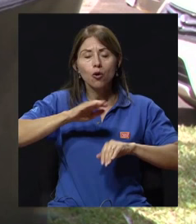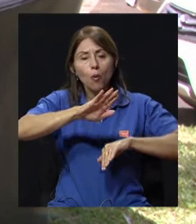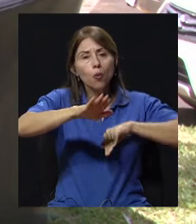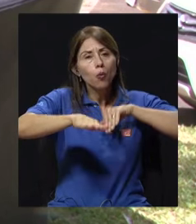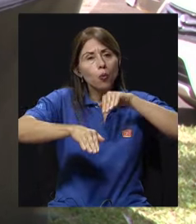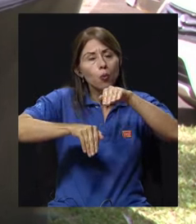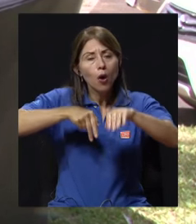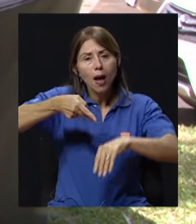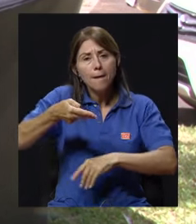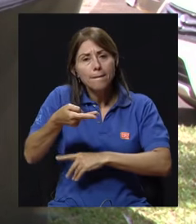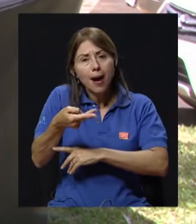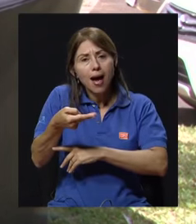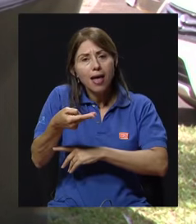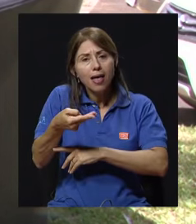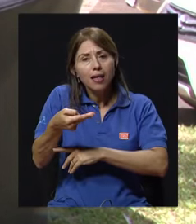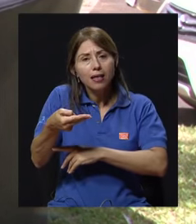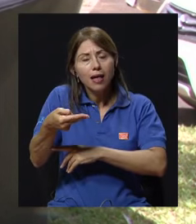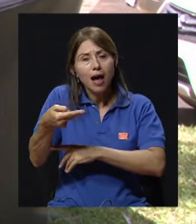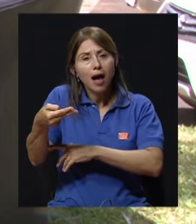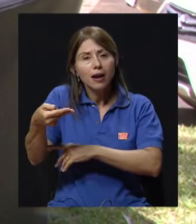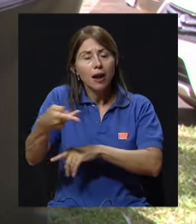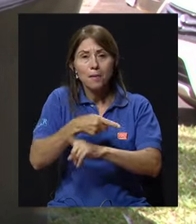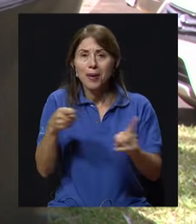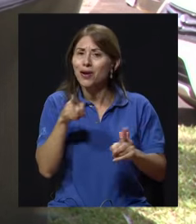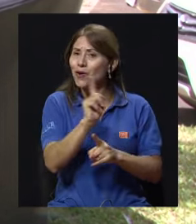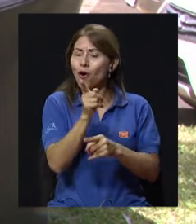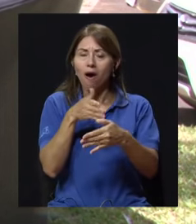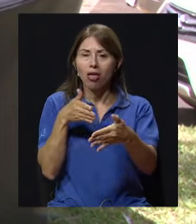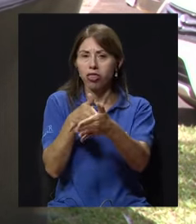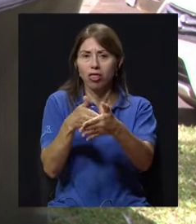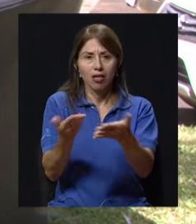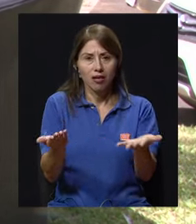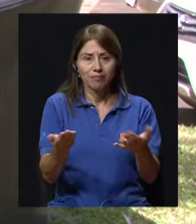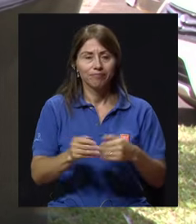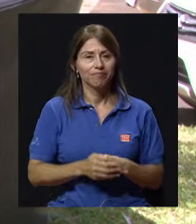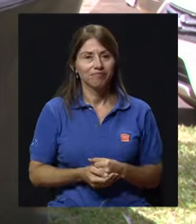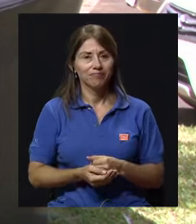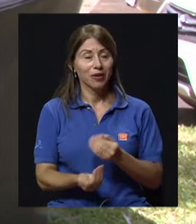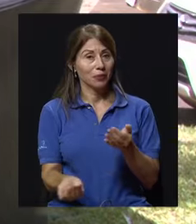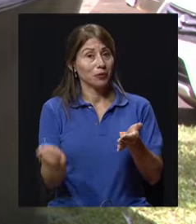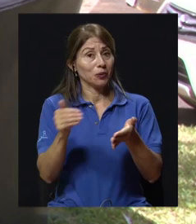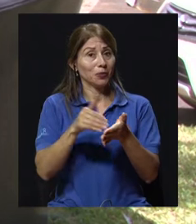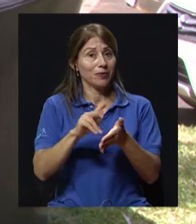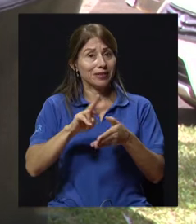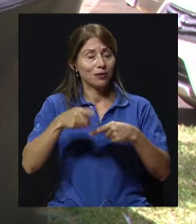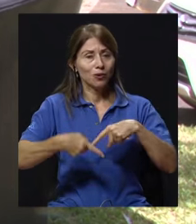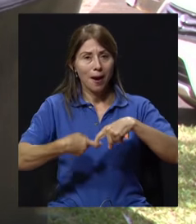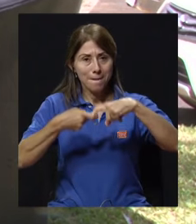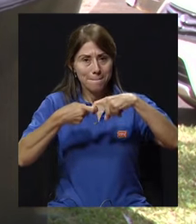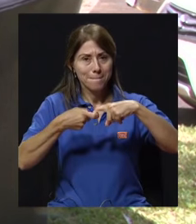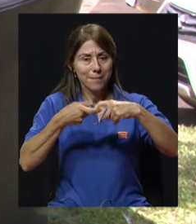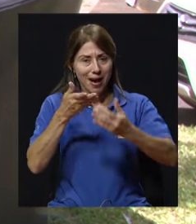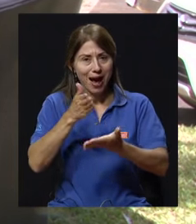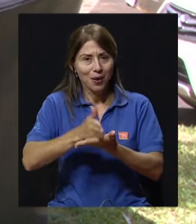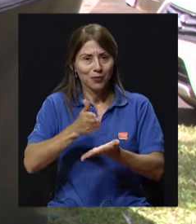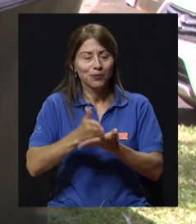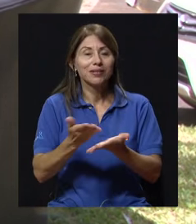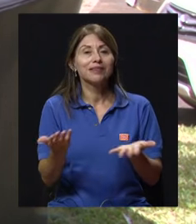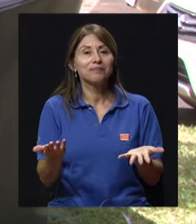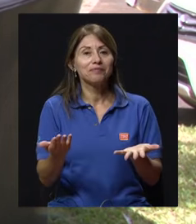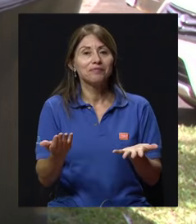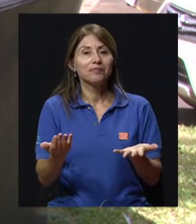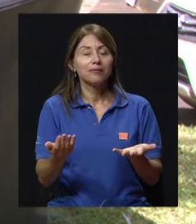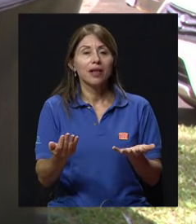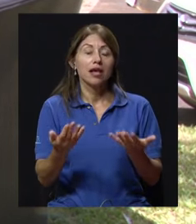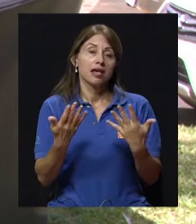poder patear, para poder mover y avanzar. Pero no es lesionante. Maribel, vamos a ir a una segunda pausa en este